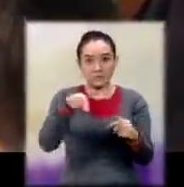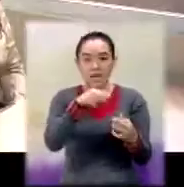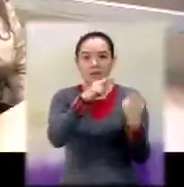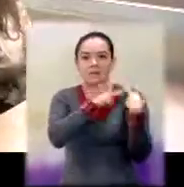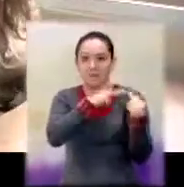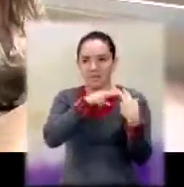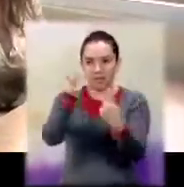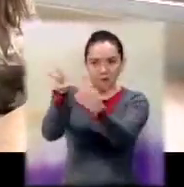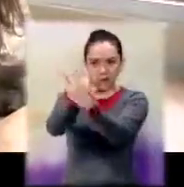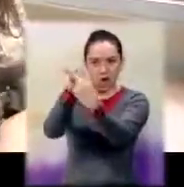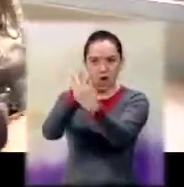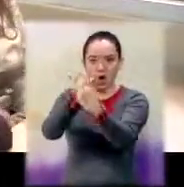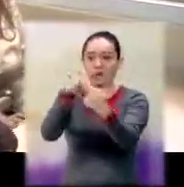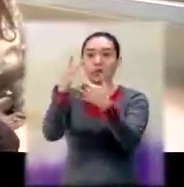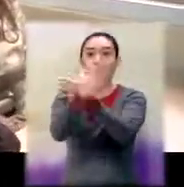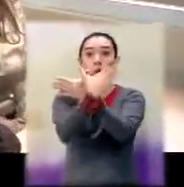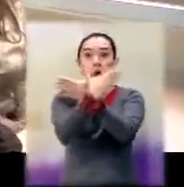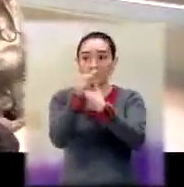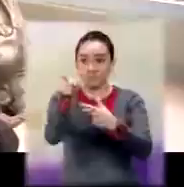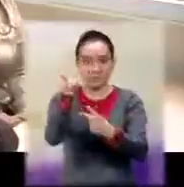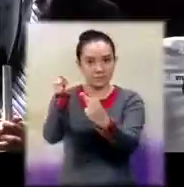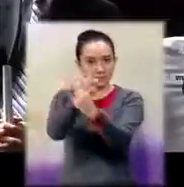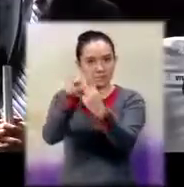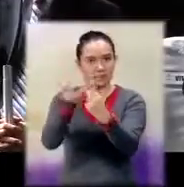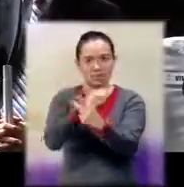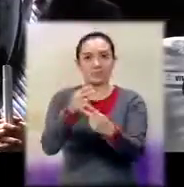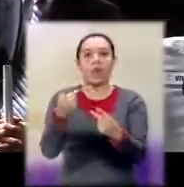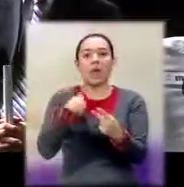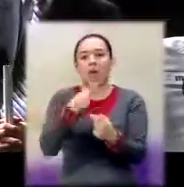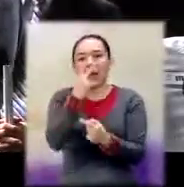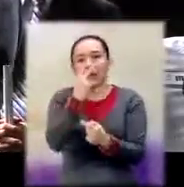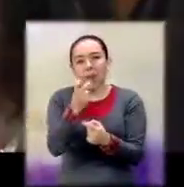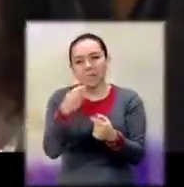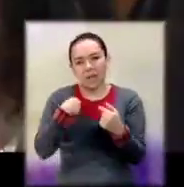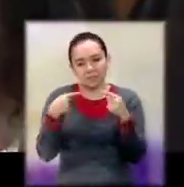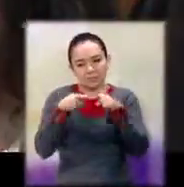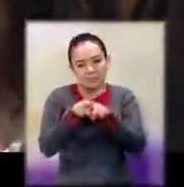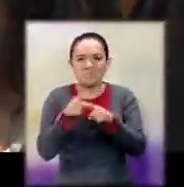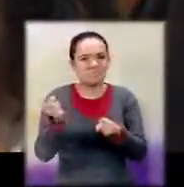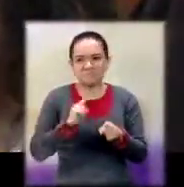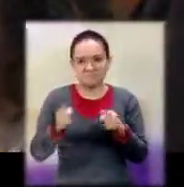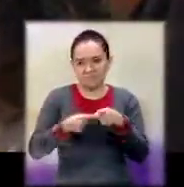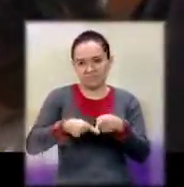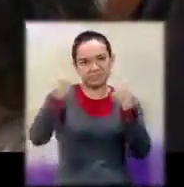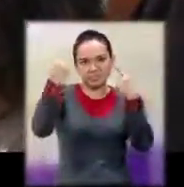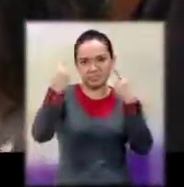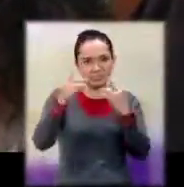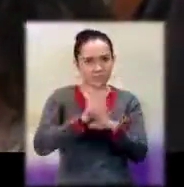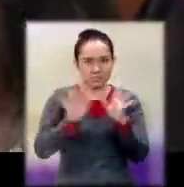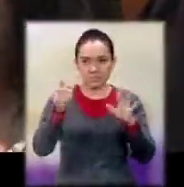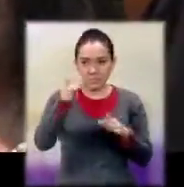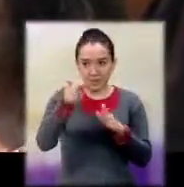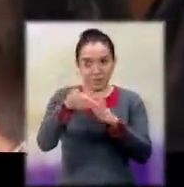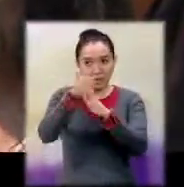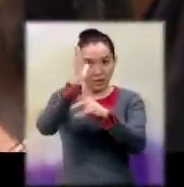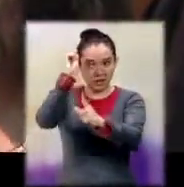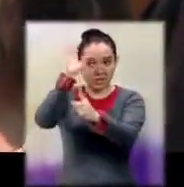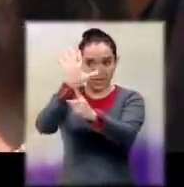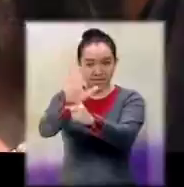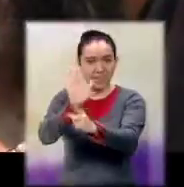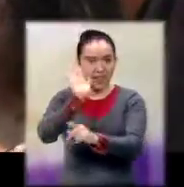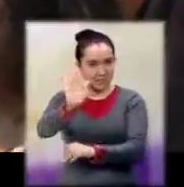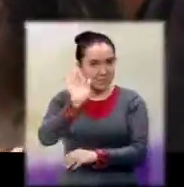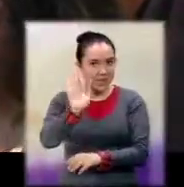y a mí. Gloria Torres olvida el amor de hermanas. Y le dijo de todo. Mejor que le pida adiós mucho